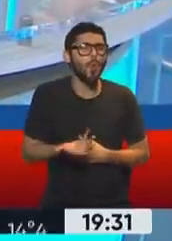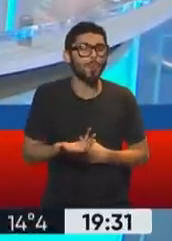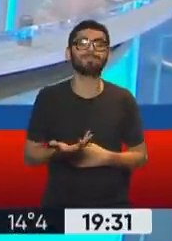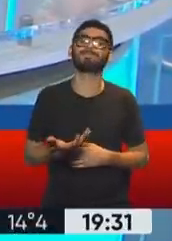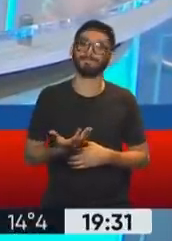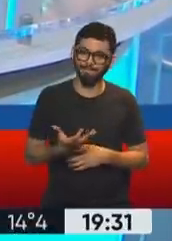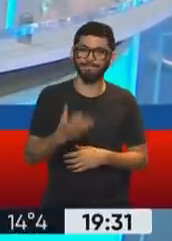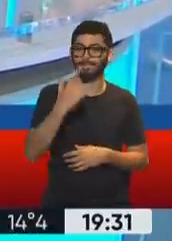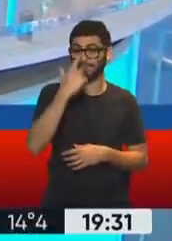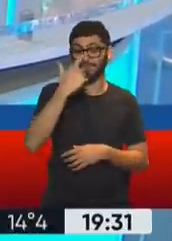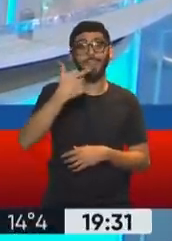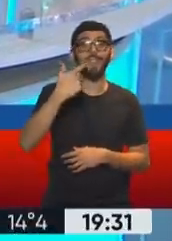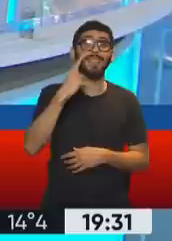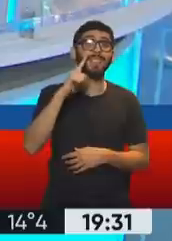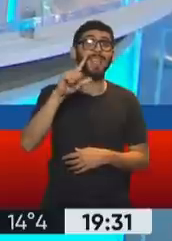Sí, Silvia,